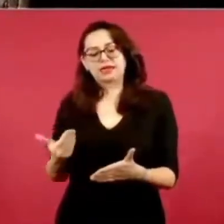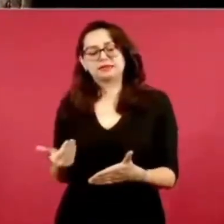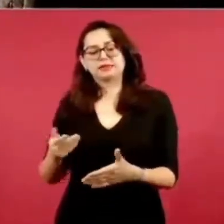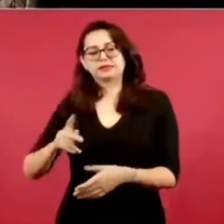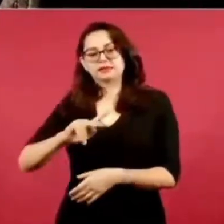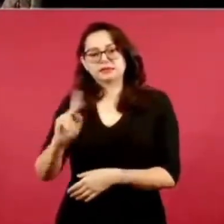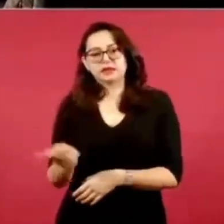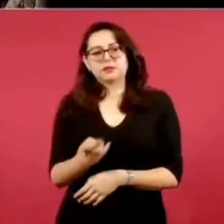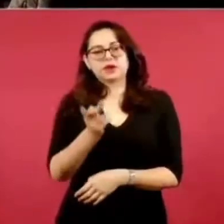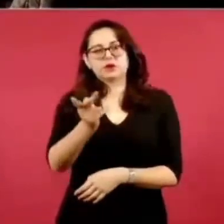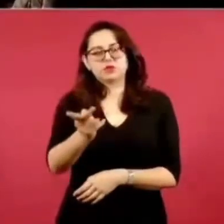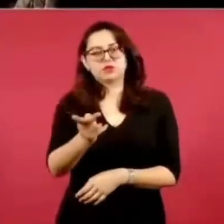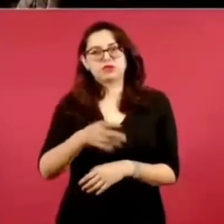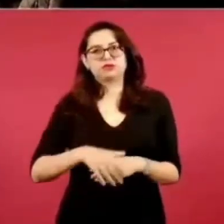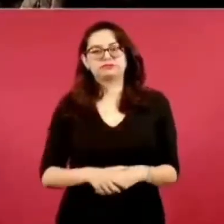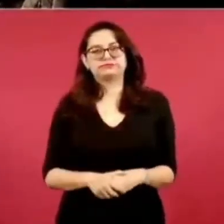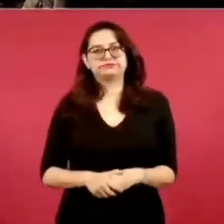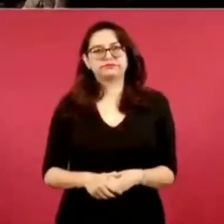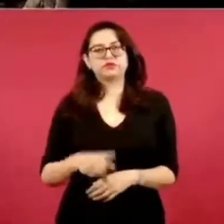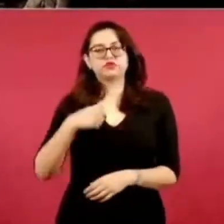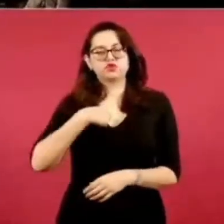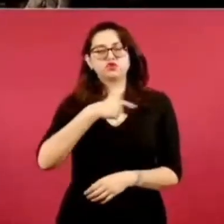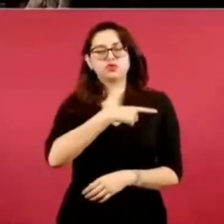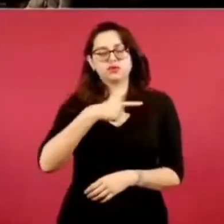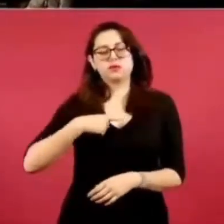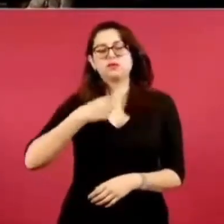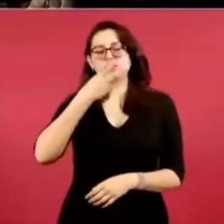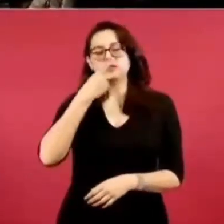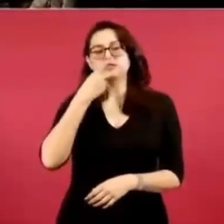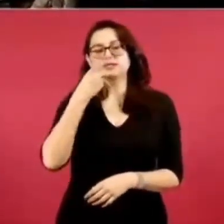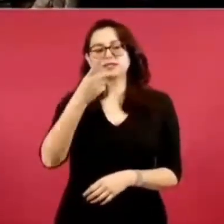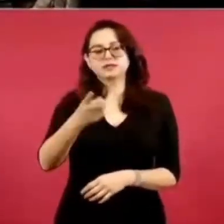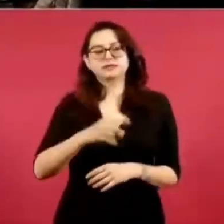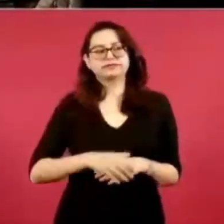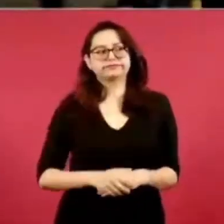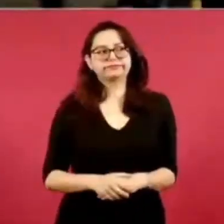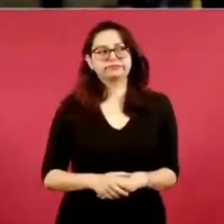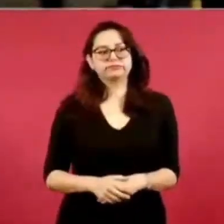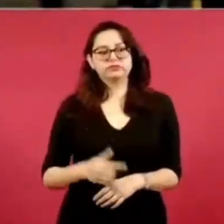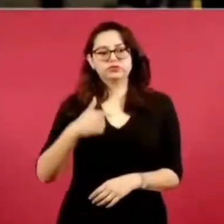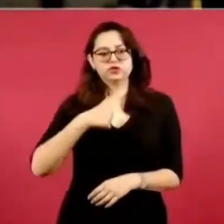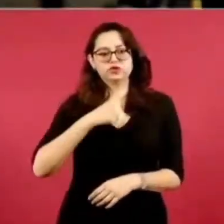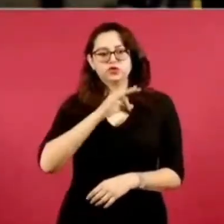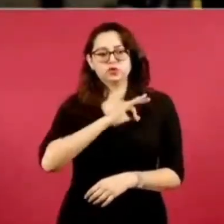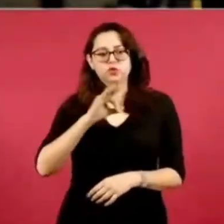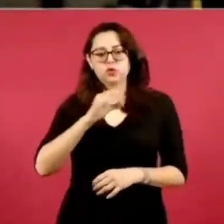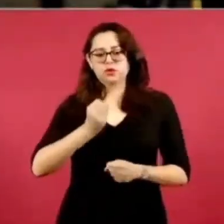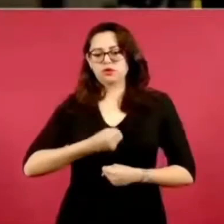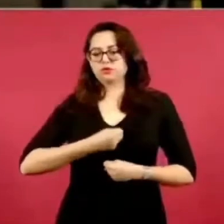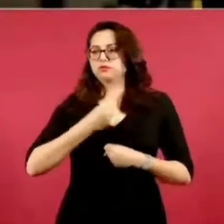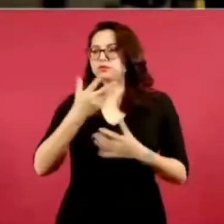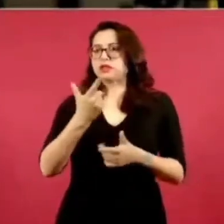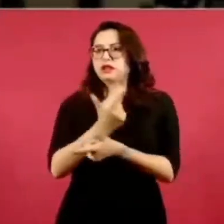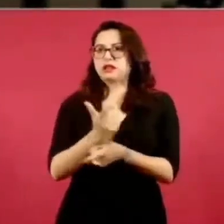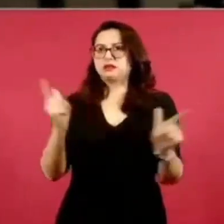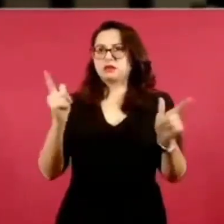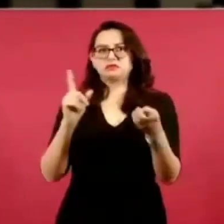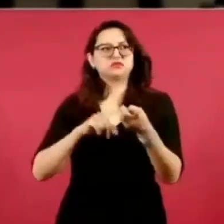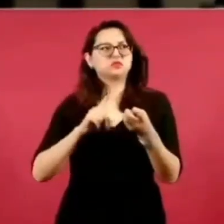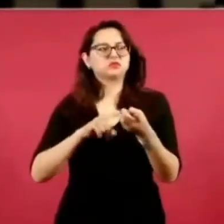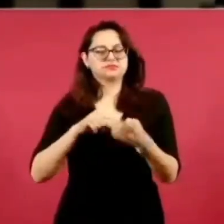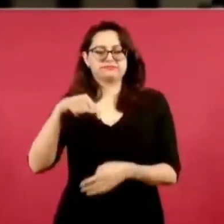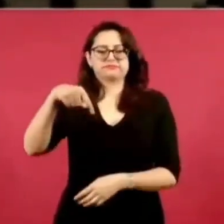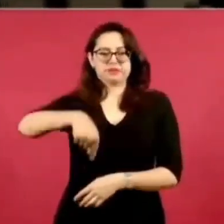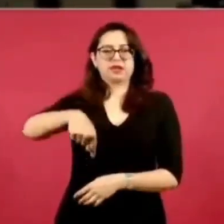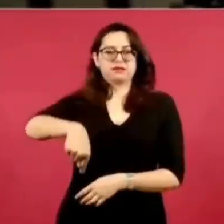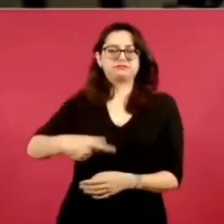más me he sentido cómoda, libre de poder expresar cualquier tipo de temas precisamente es aquí, en la mañanera